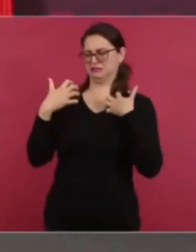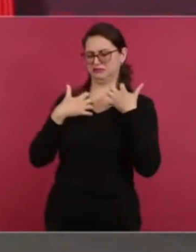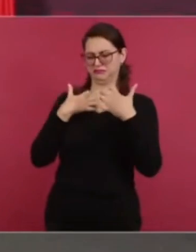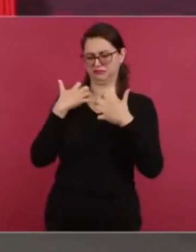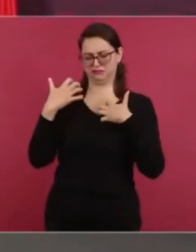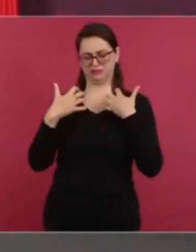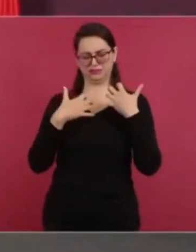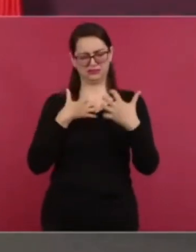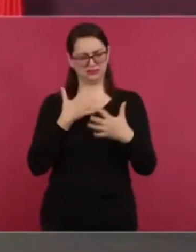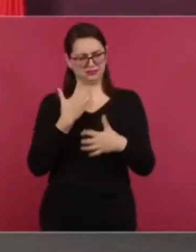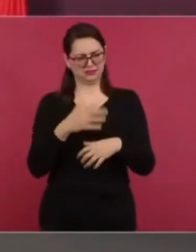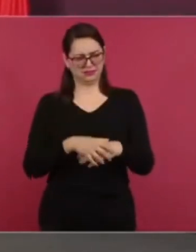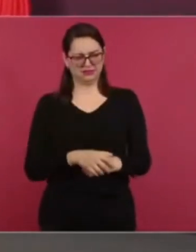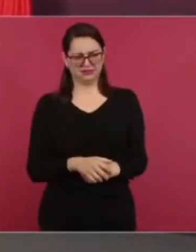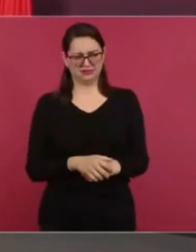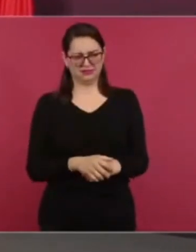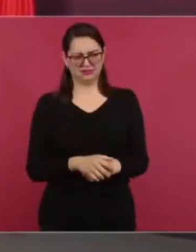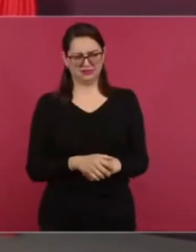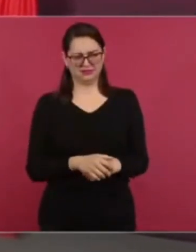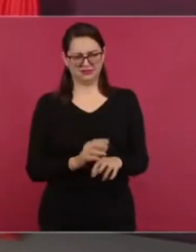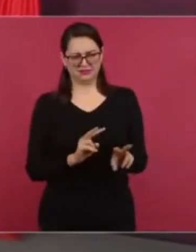pues ya investigando porque